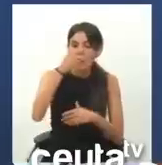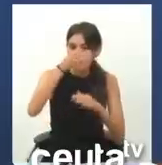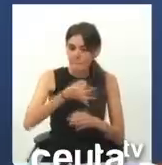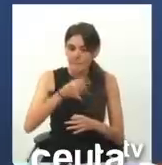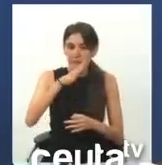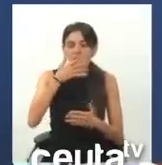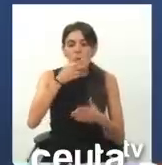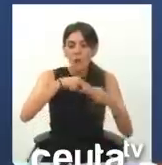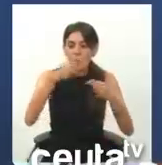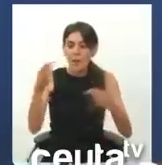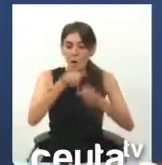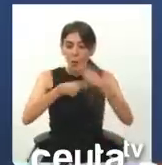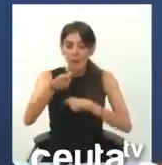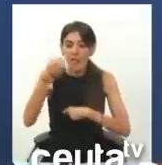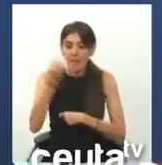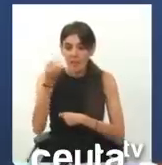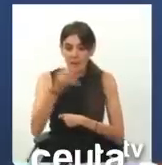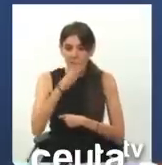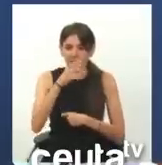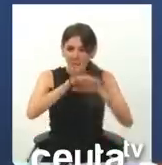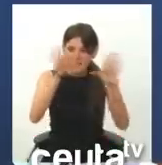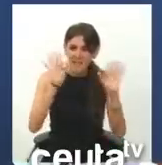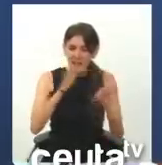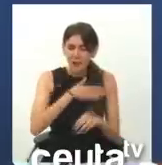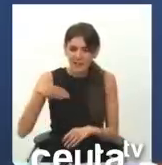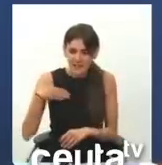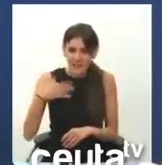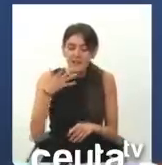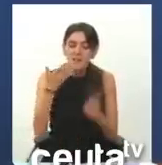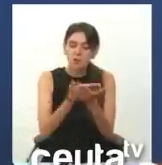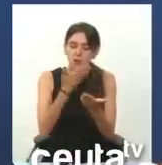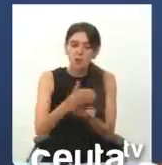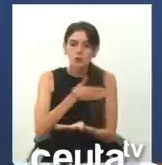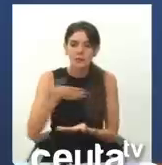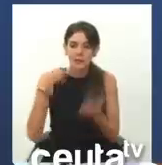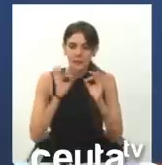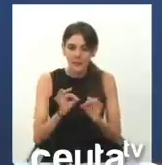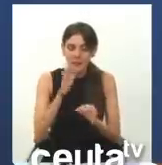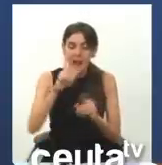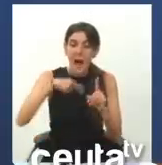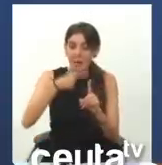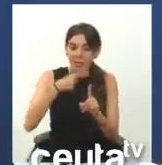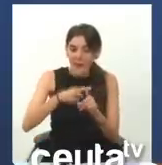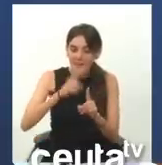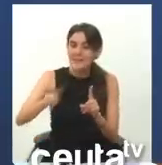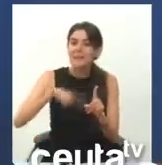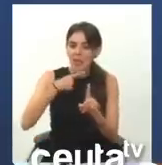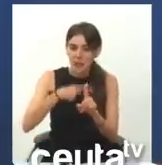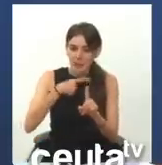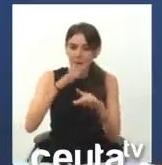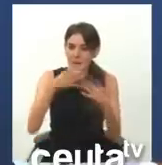una aduana comercial. ¿Lo quiere usted más claro? Pues eso es lo que queremos. Y además, y además,